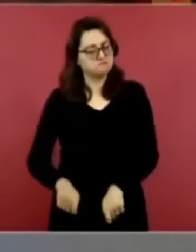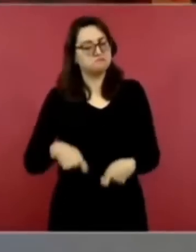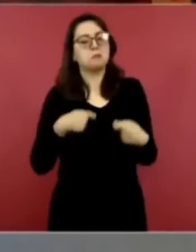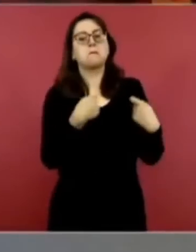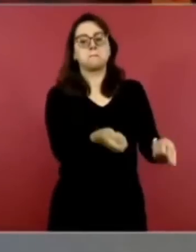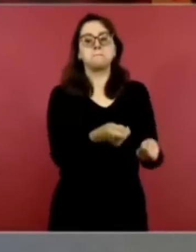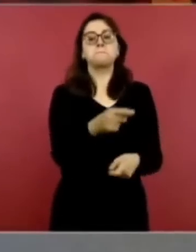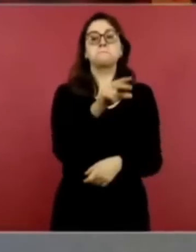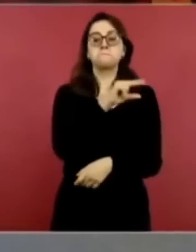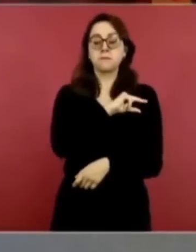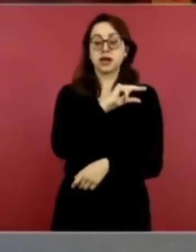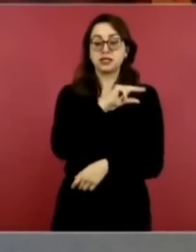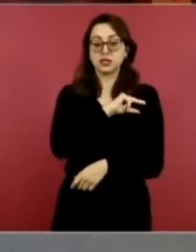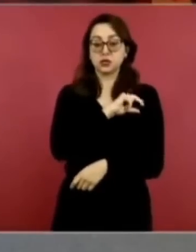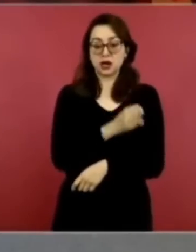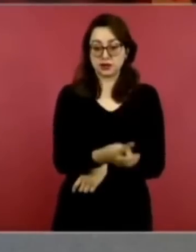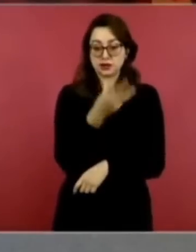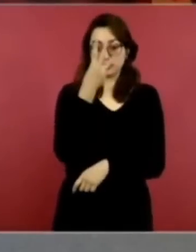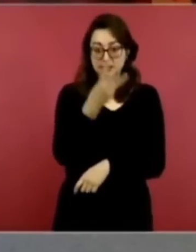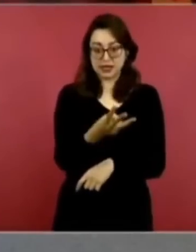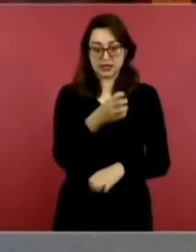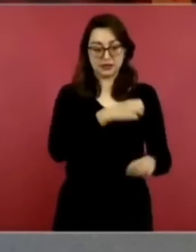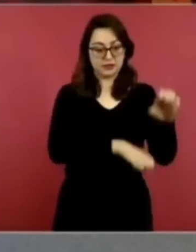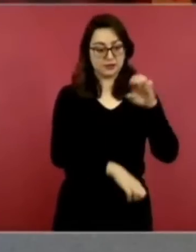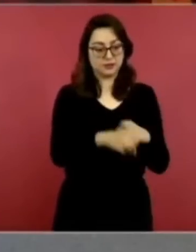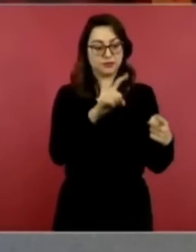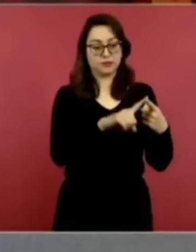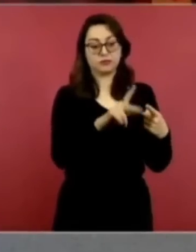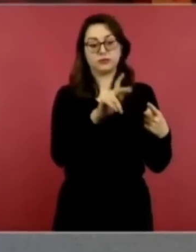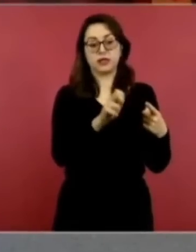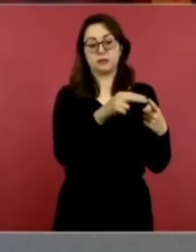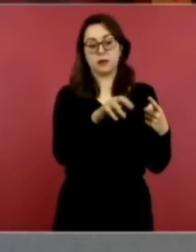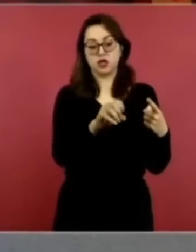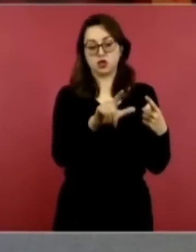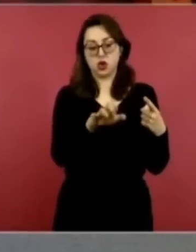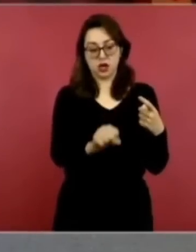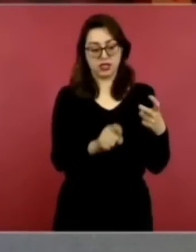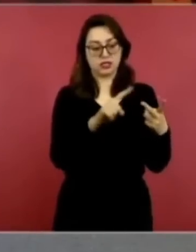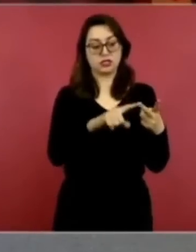a tres consorcios, Peñoles, Grupo México y Carso.